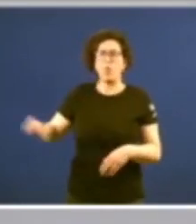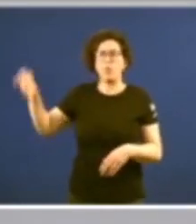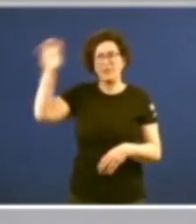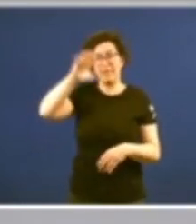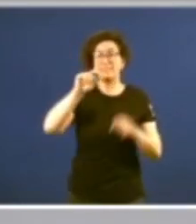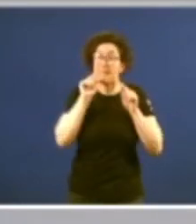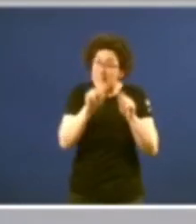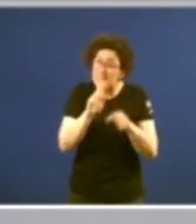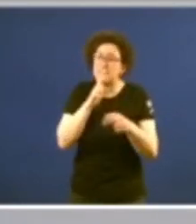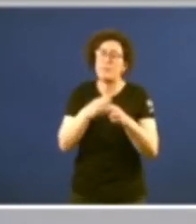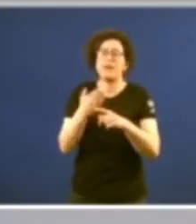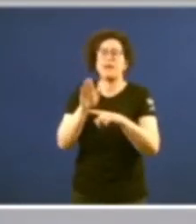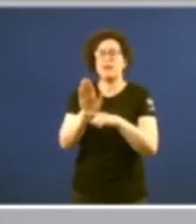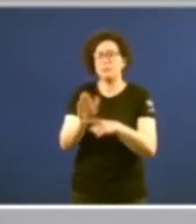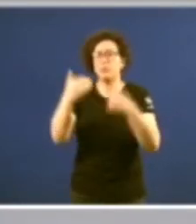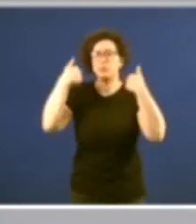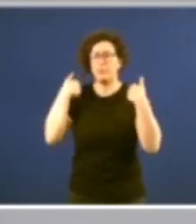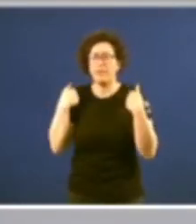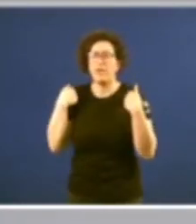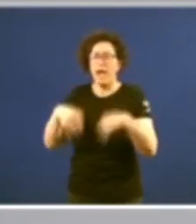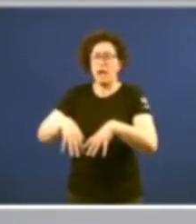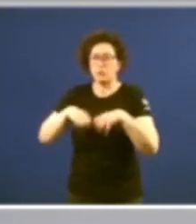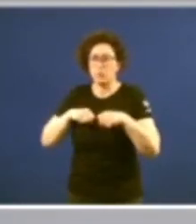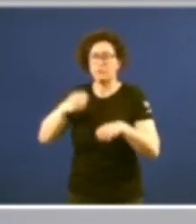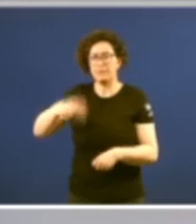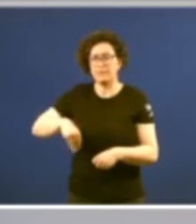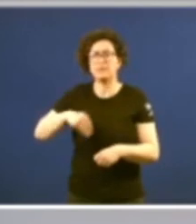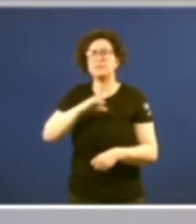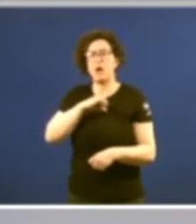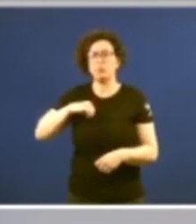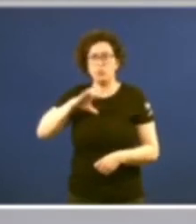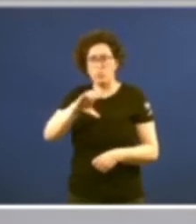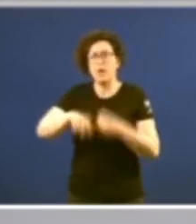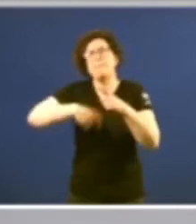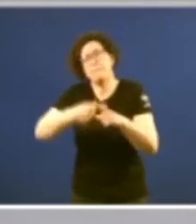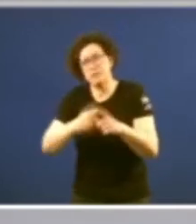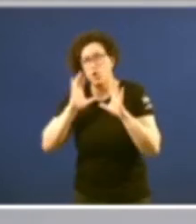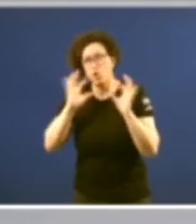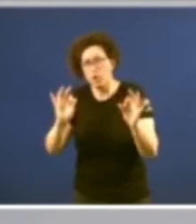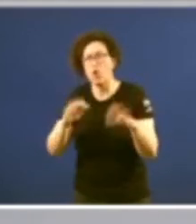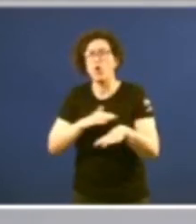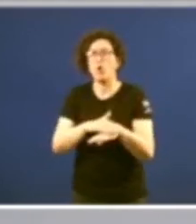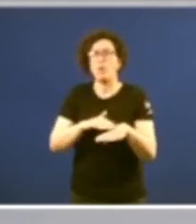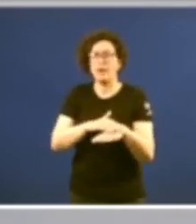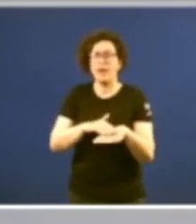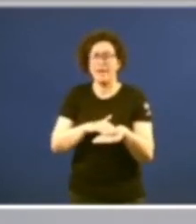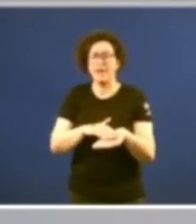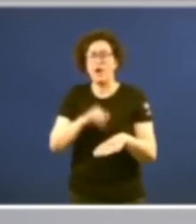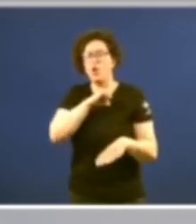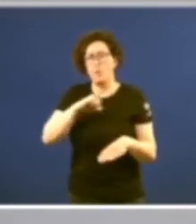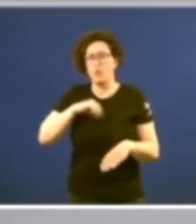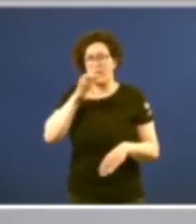responsabilidade que asumen os presidentes autonómicos xunto por suposto a de gobernar a comunidade